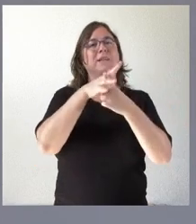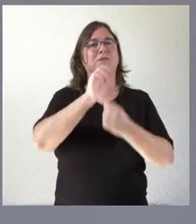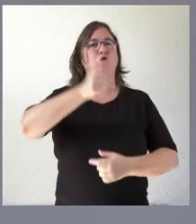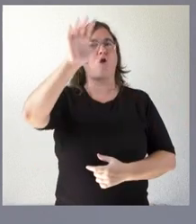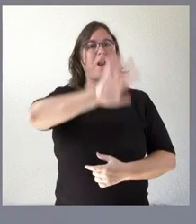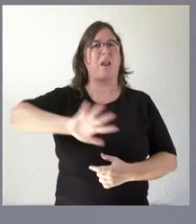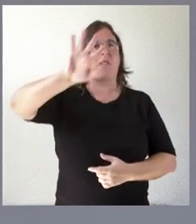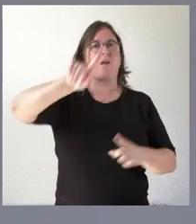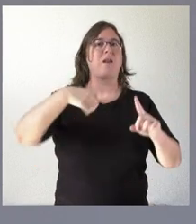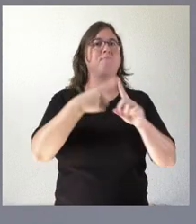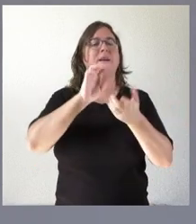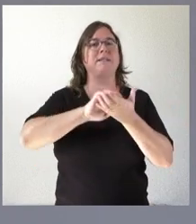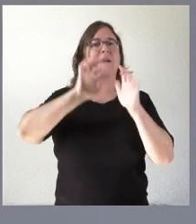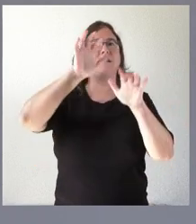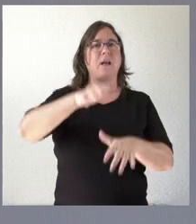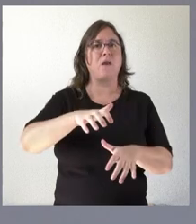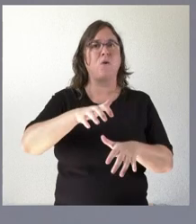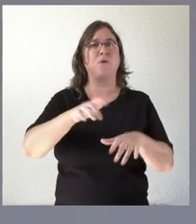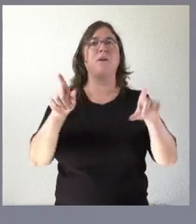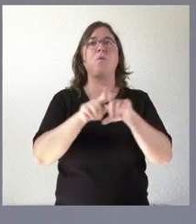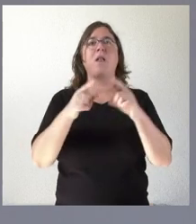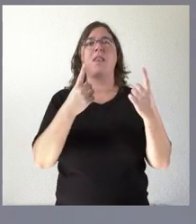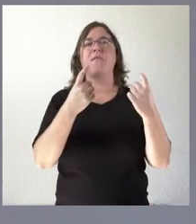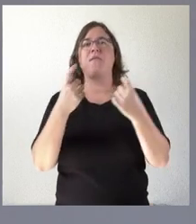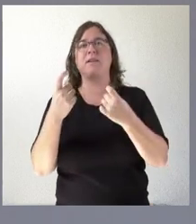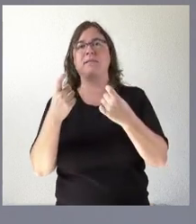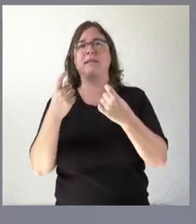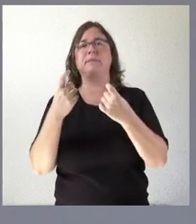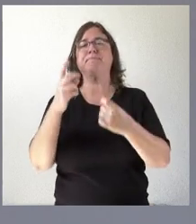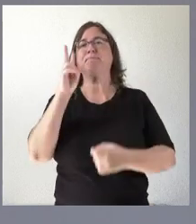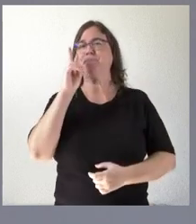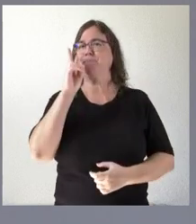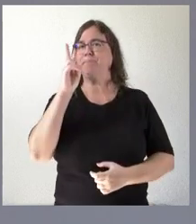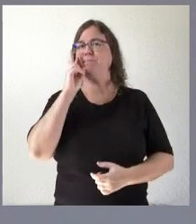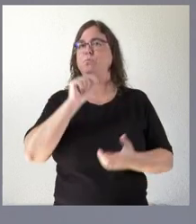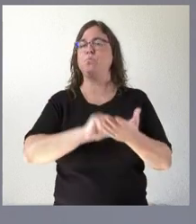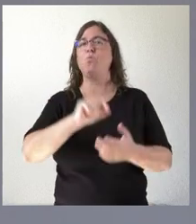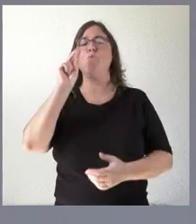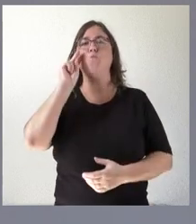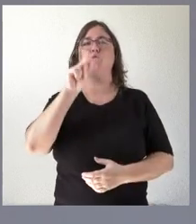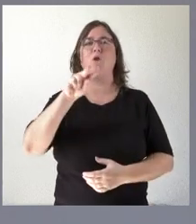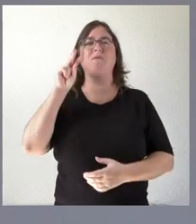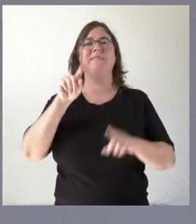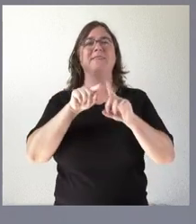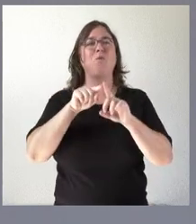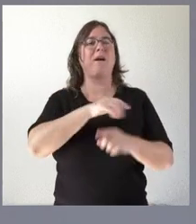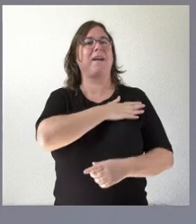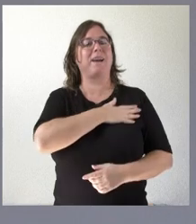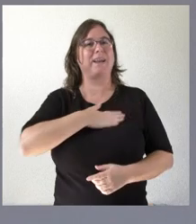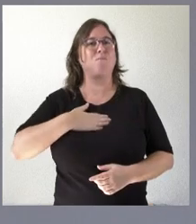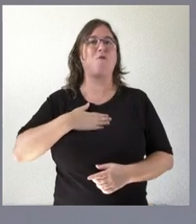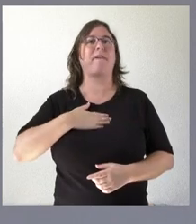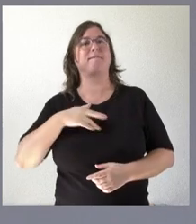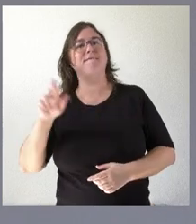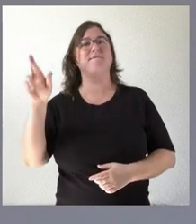en Castilla y León pues a la necesidad de ver esto desde la perspectiva de la voluntad de recuperar el